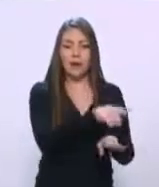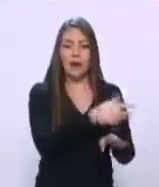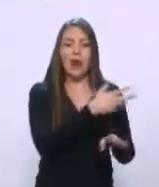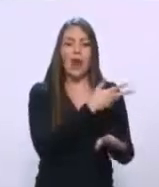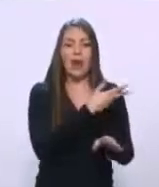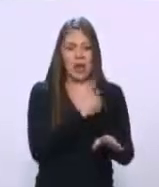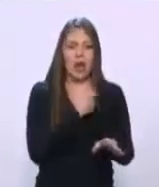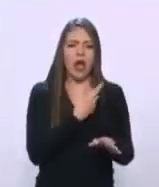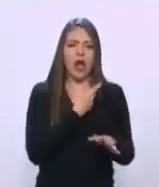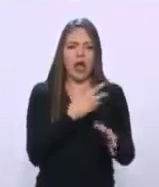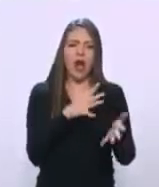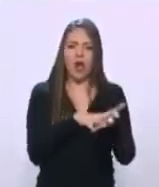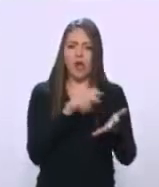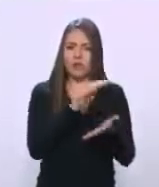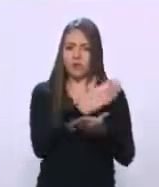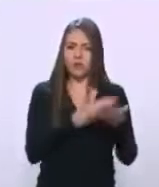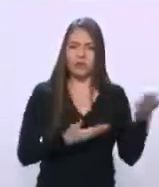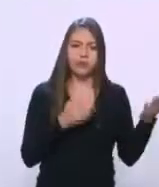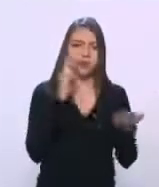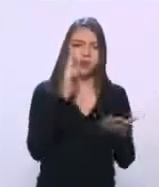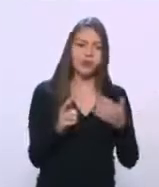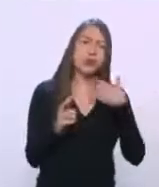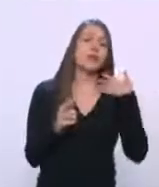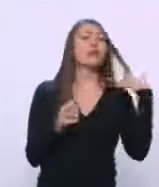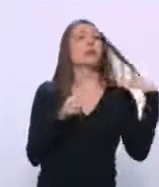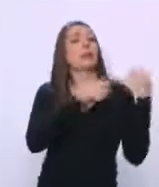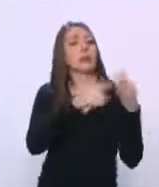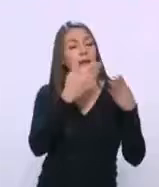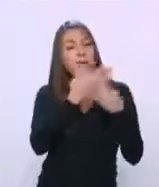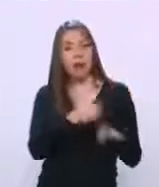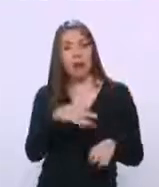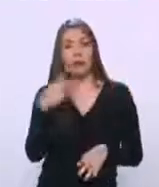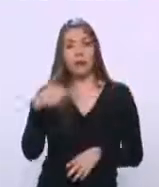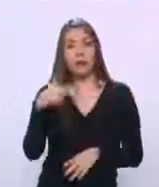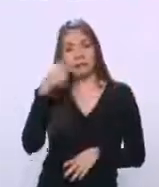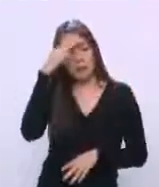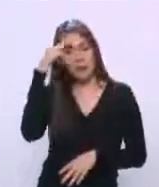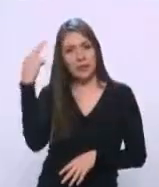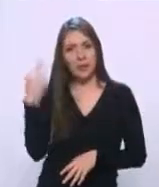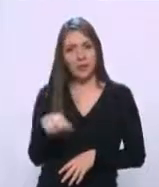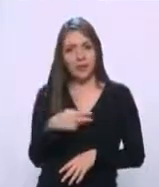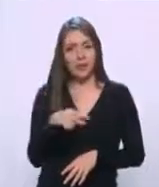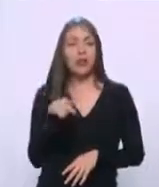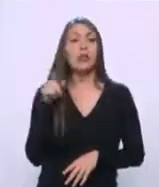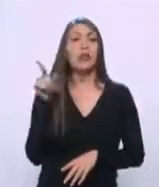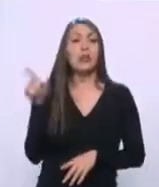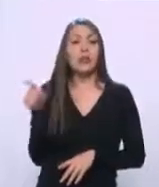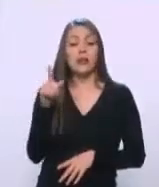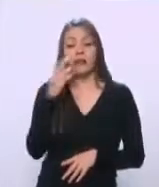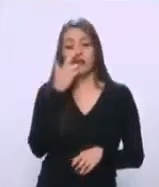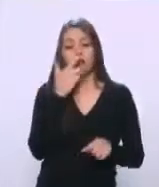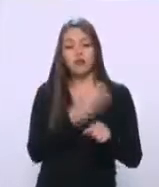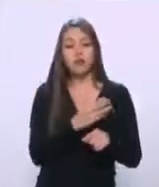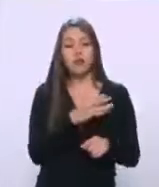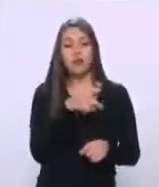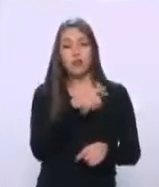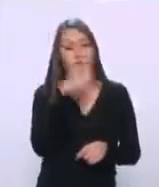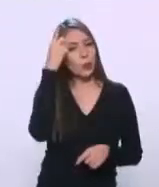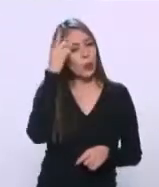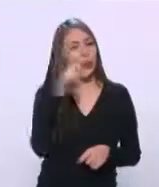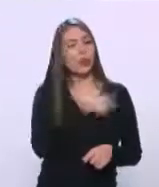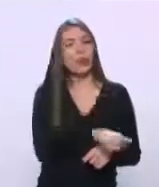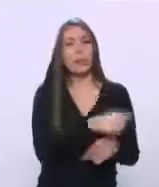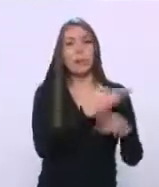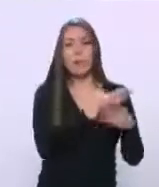copia estaba en Banco Mexicano Sónix y ellos eran los titulares de esa cuenta y